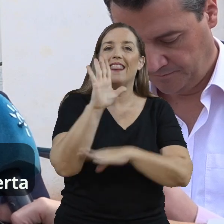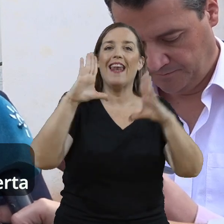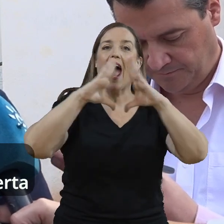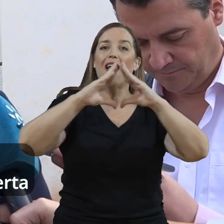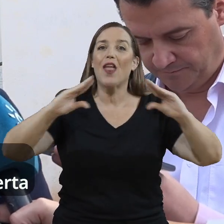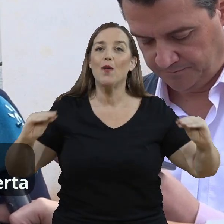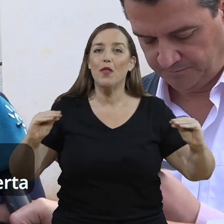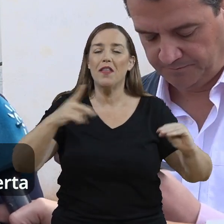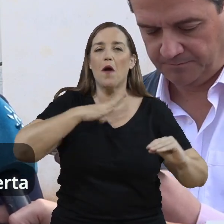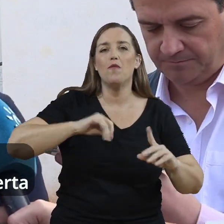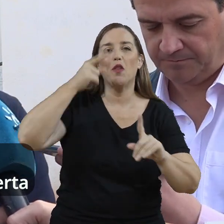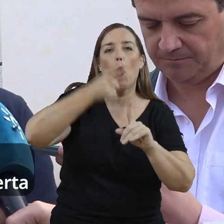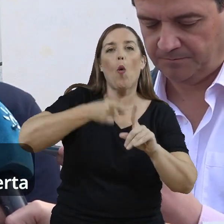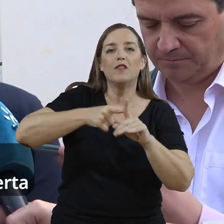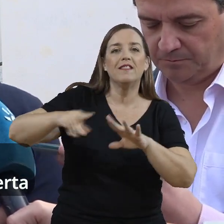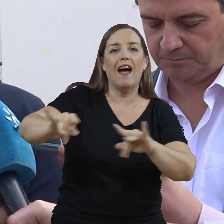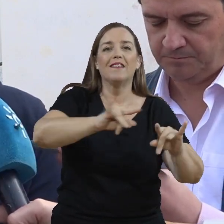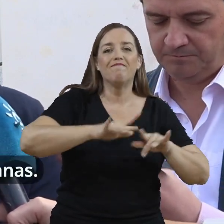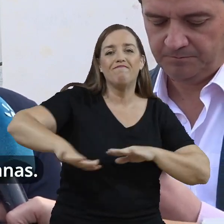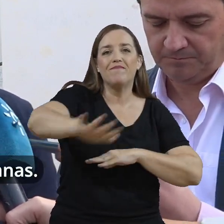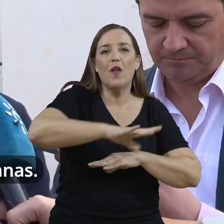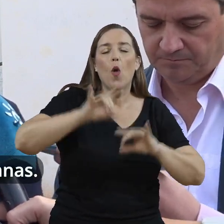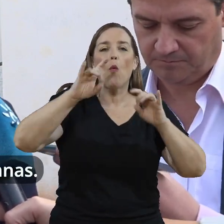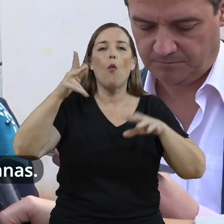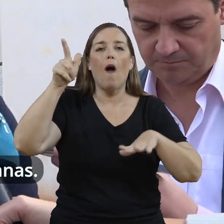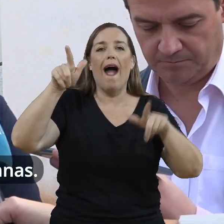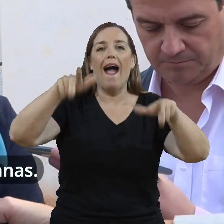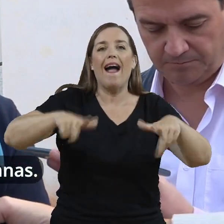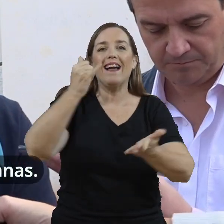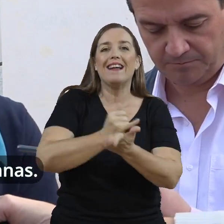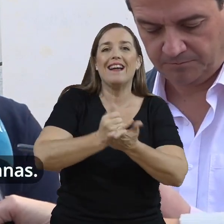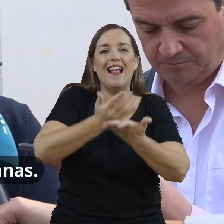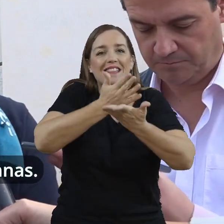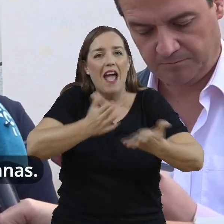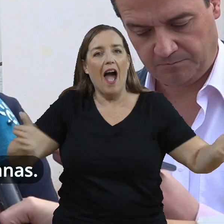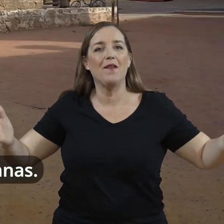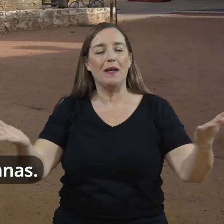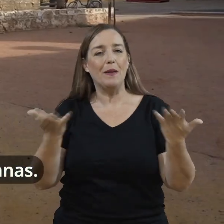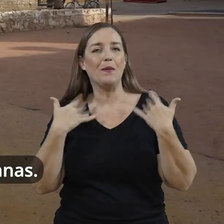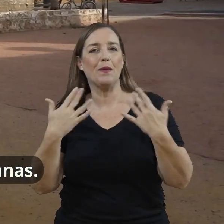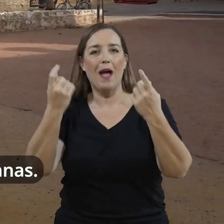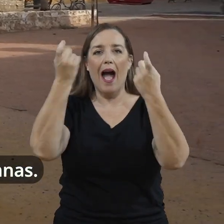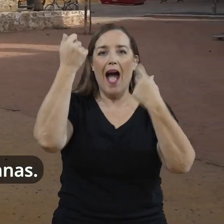utilicen dicho espacio un poco como un aula abierta donde venir con sus alumnos y alumnas.